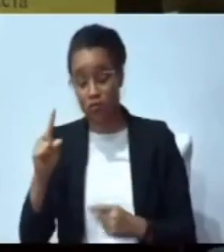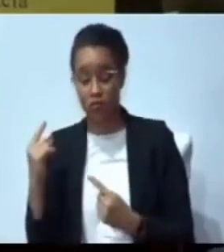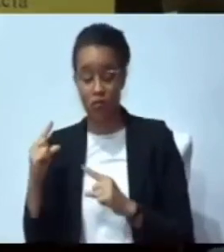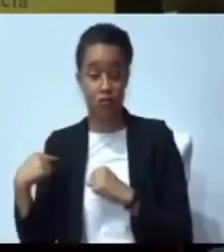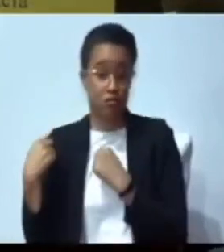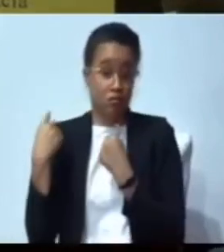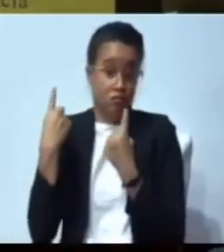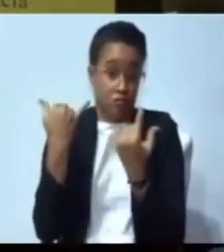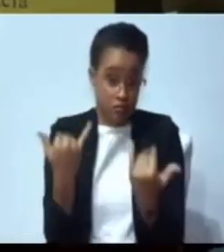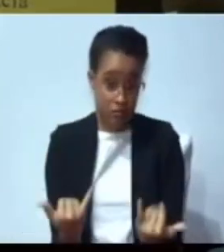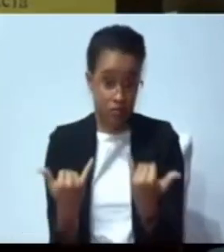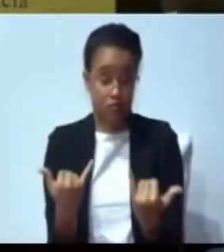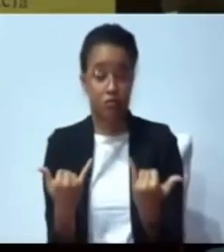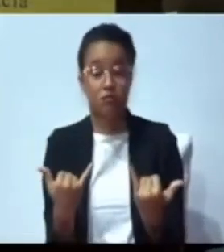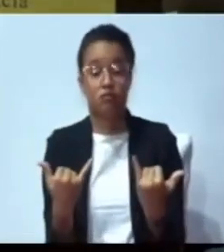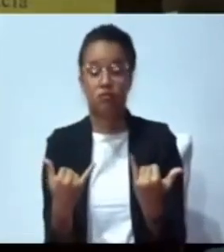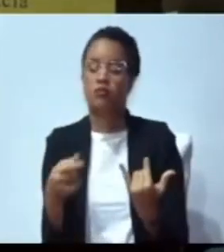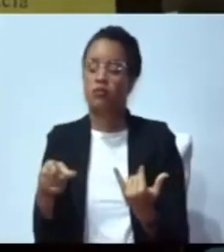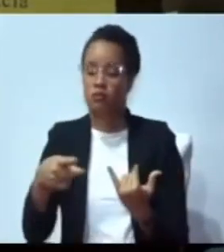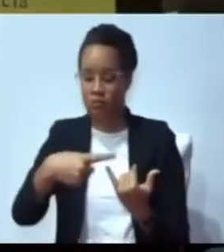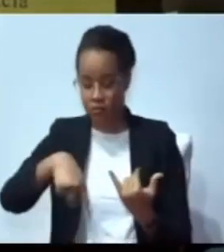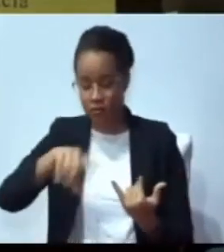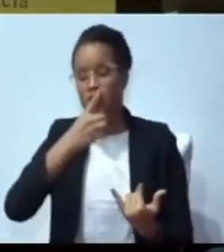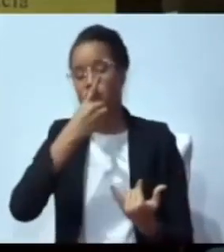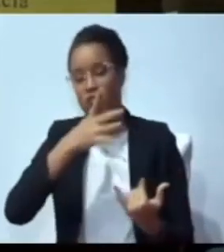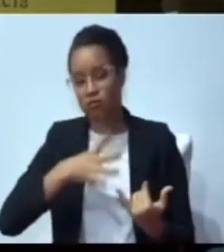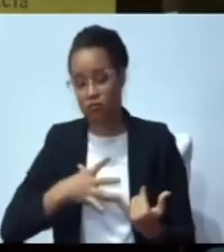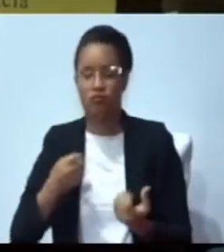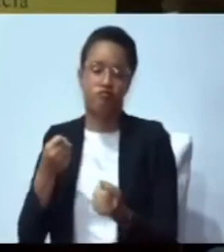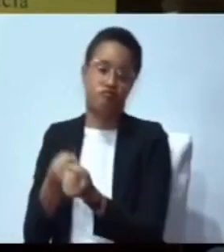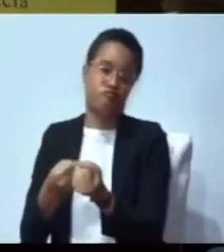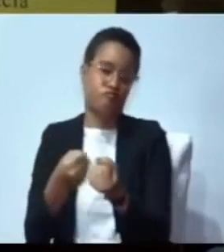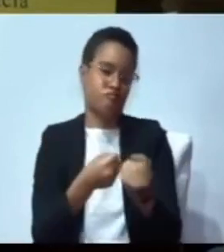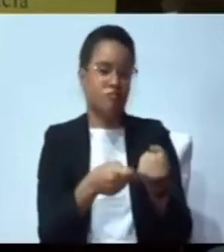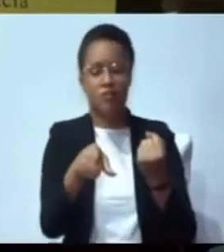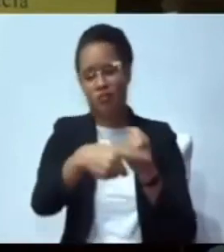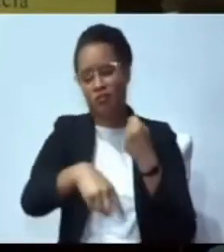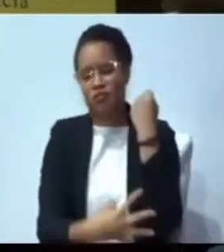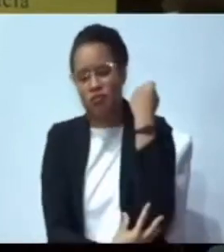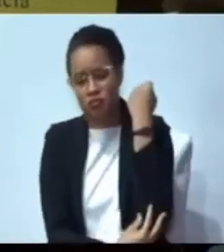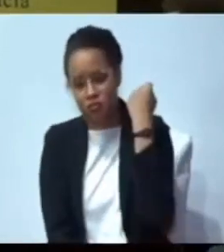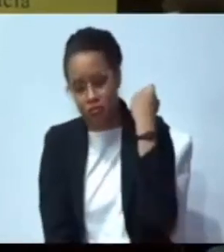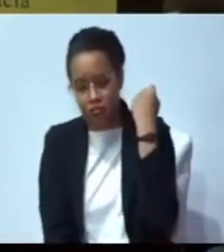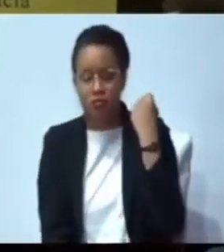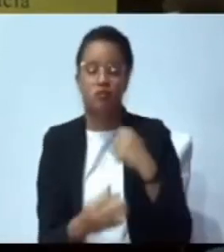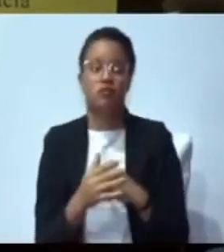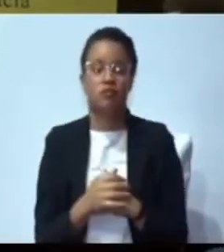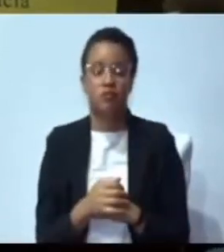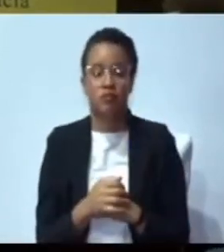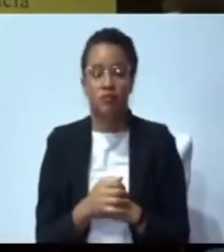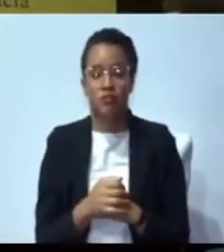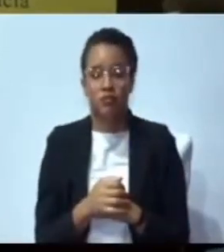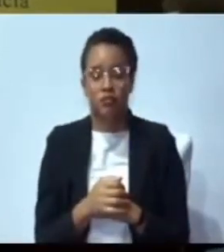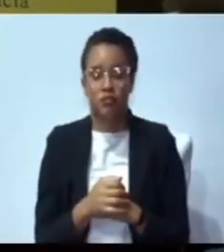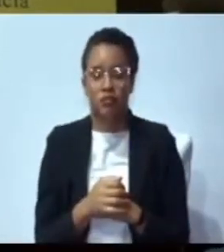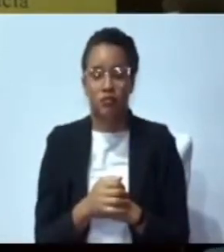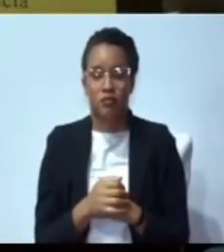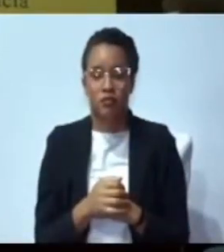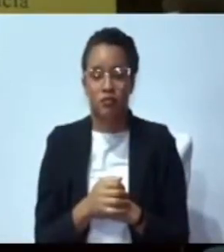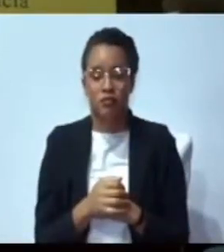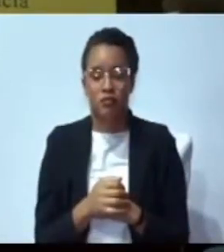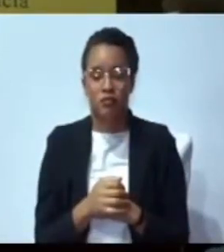tenemos, beneficiaríamos a estos ciudadanos de escasos recursos, muchos de ellos de clase media, baja, clases populares,